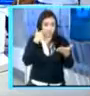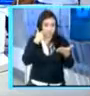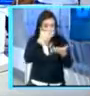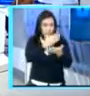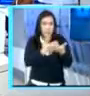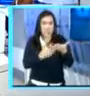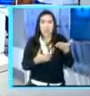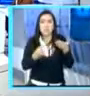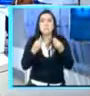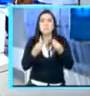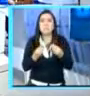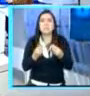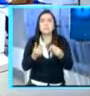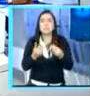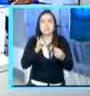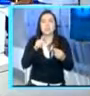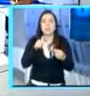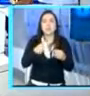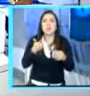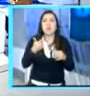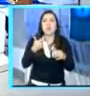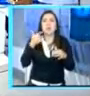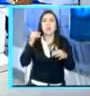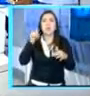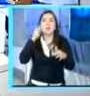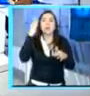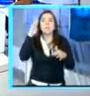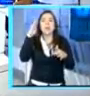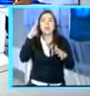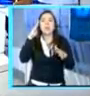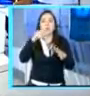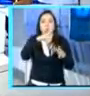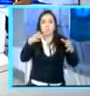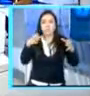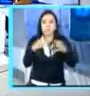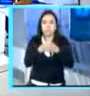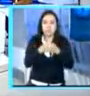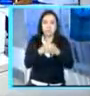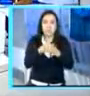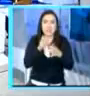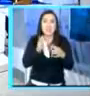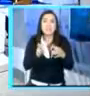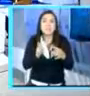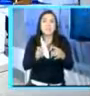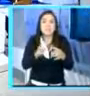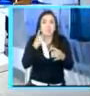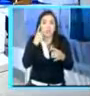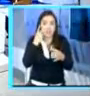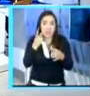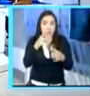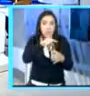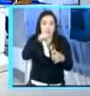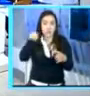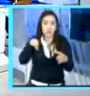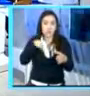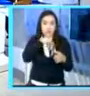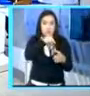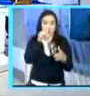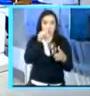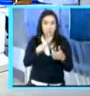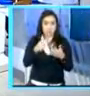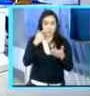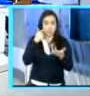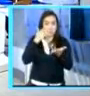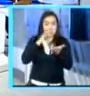Banco, son procesos políticos internos. ¿Y no asustan? Y no asustan siempre y cuando la seguridad jurídica al inversor